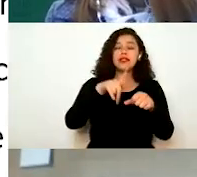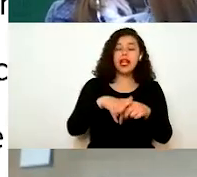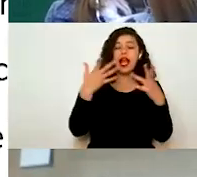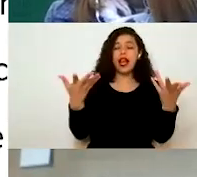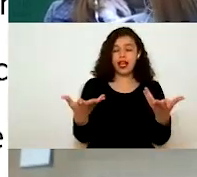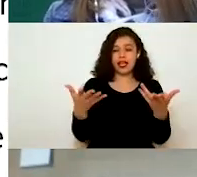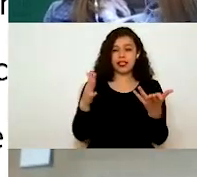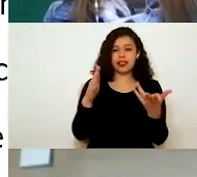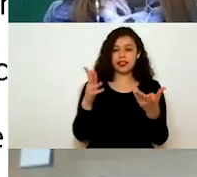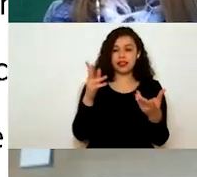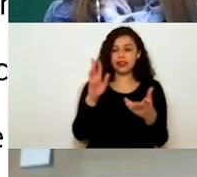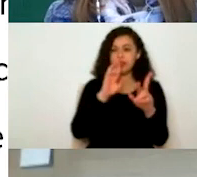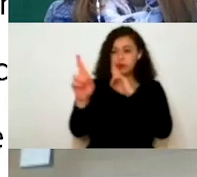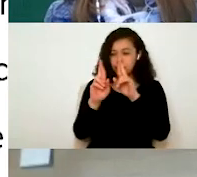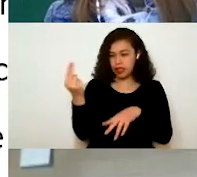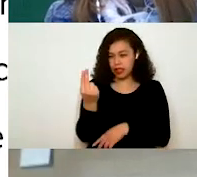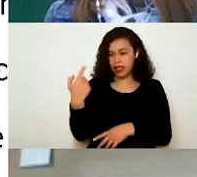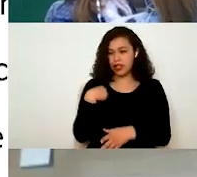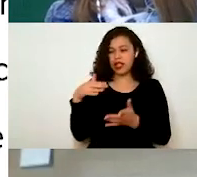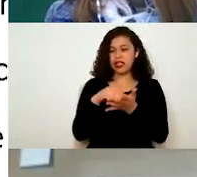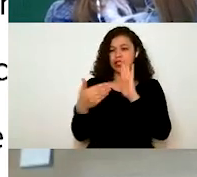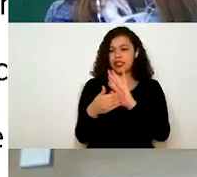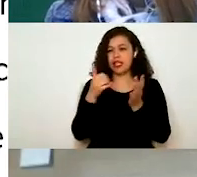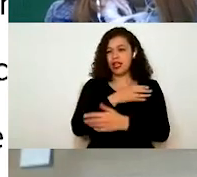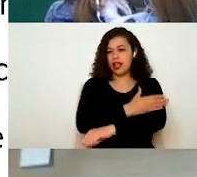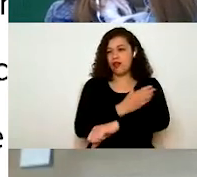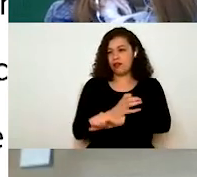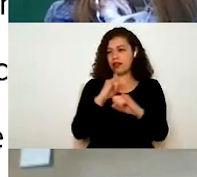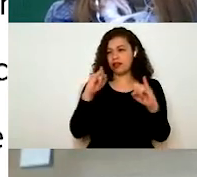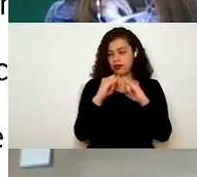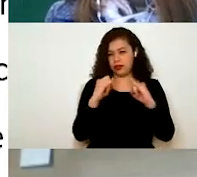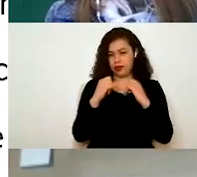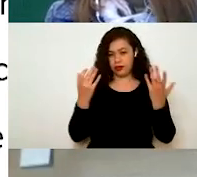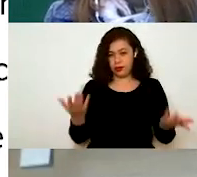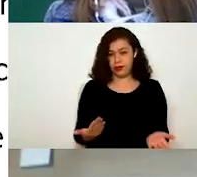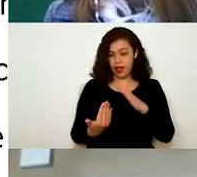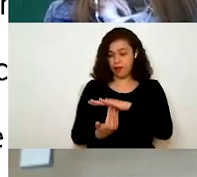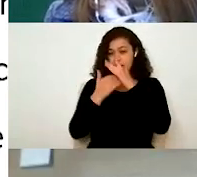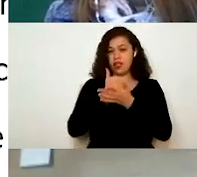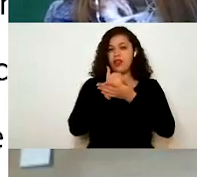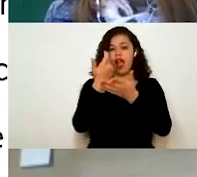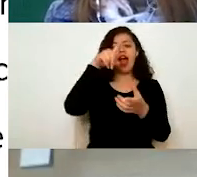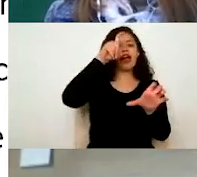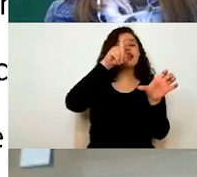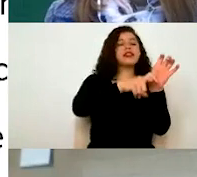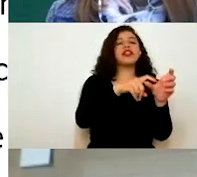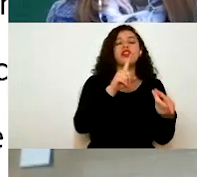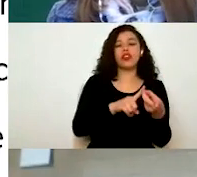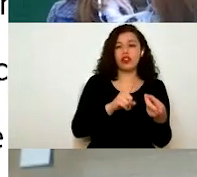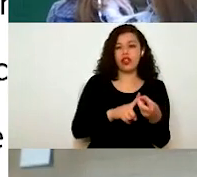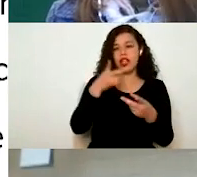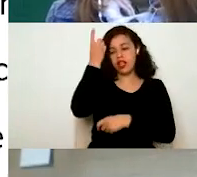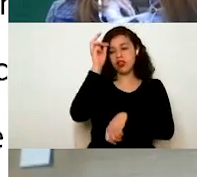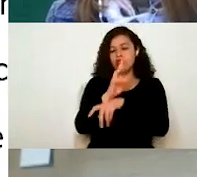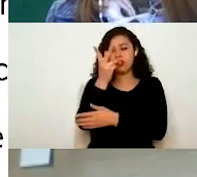acompañamiento institucional. Como les comentaba, la mesa de ayuda pertenece a la dirección de programas asistenciales. Físicamente